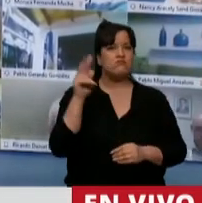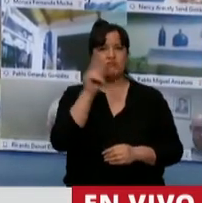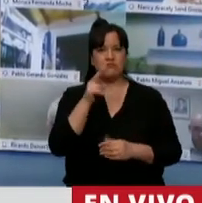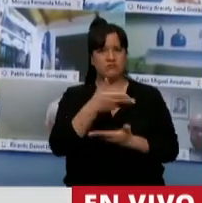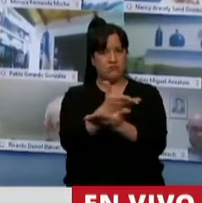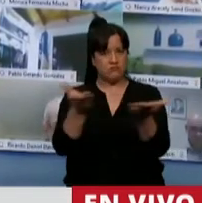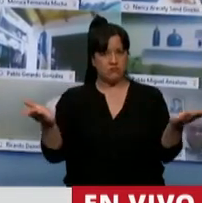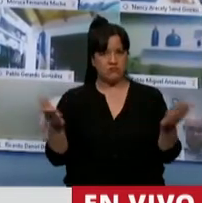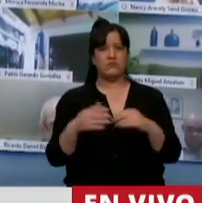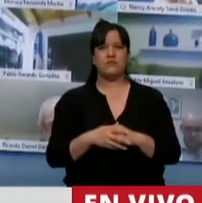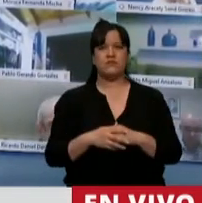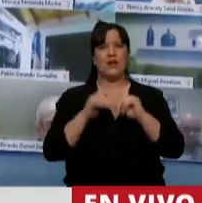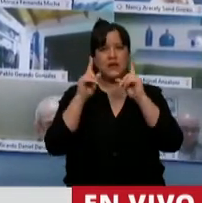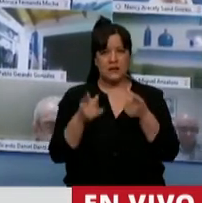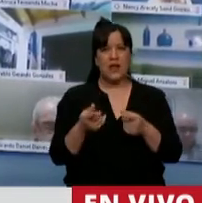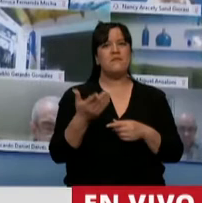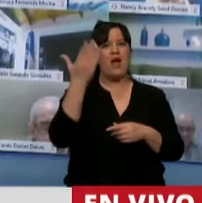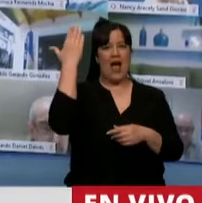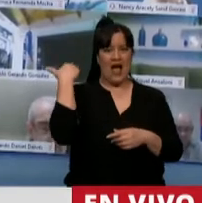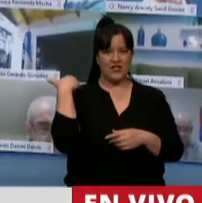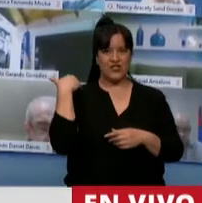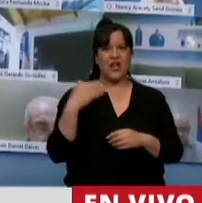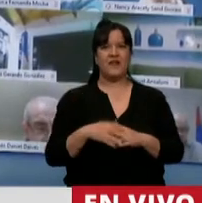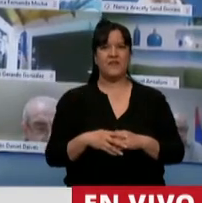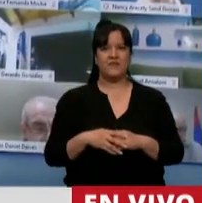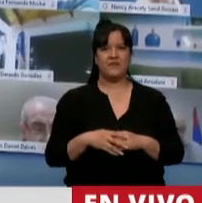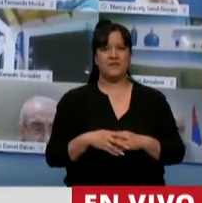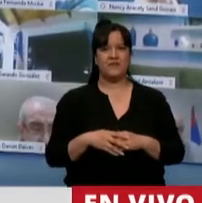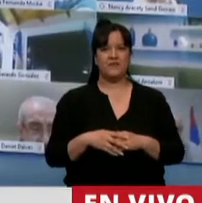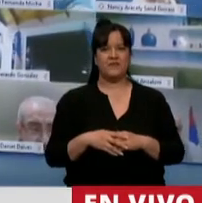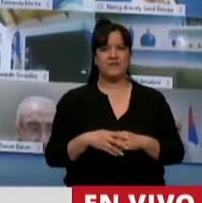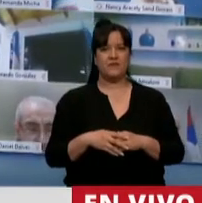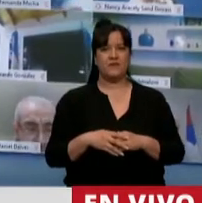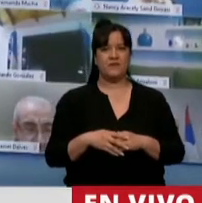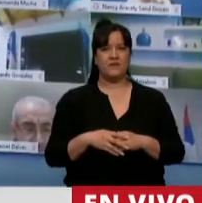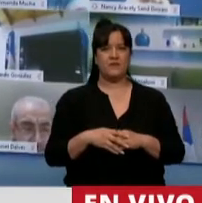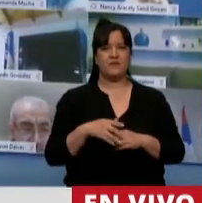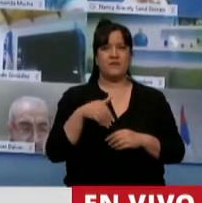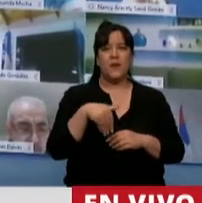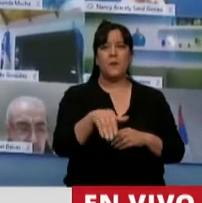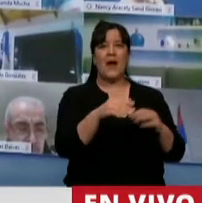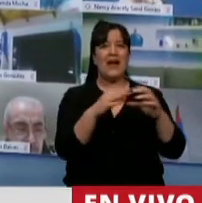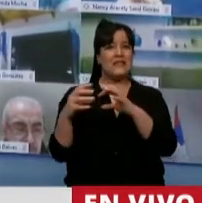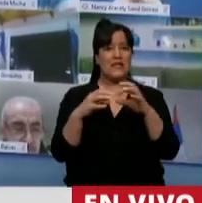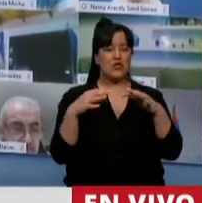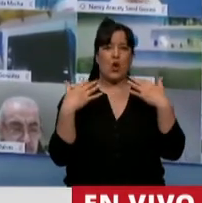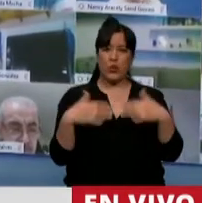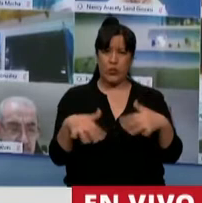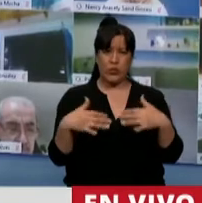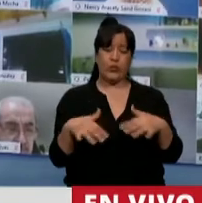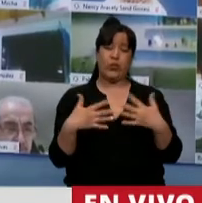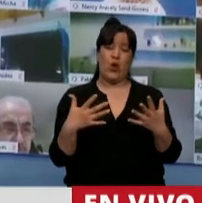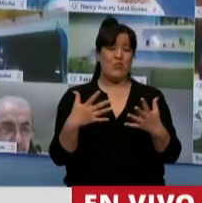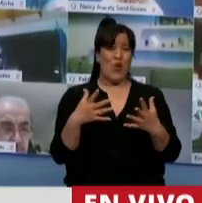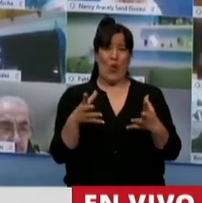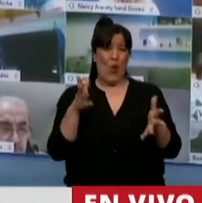y ayer estuvimos en esta sesión que va a pasar a ser histórica por el nivel de violencia